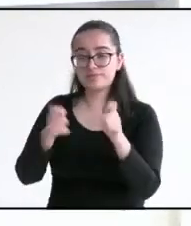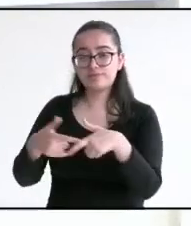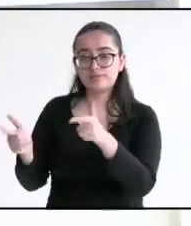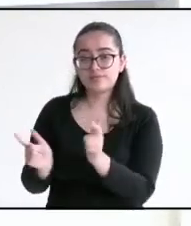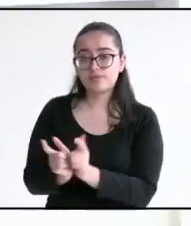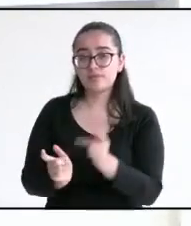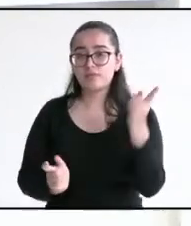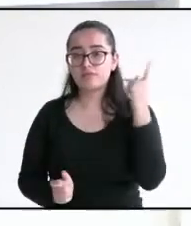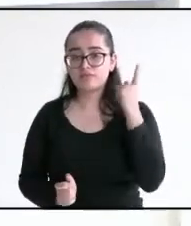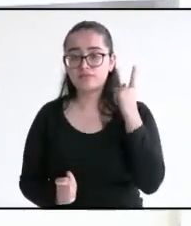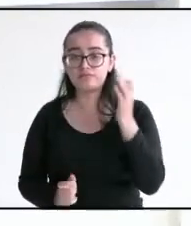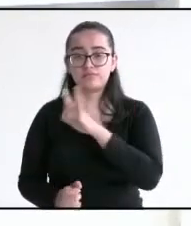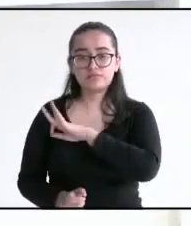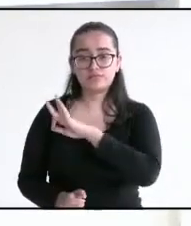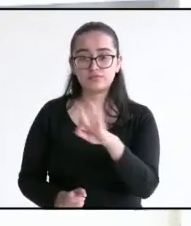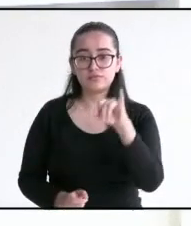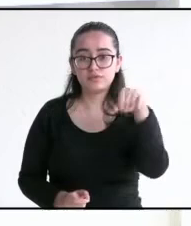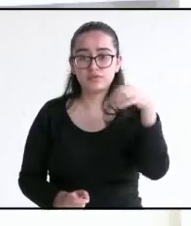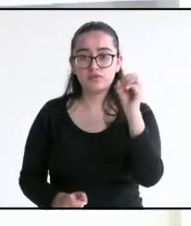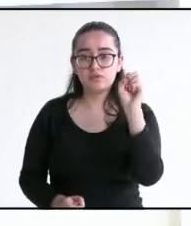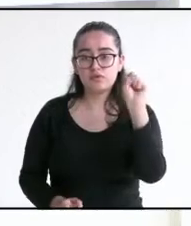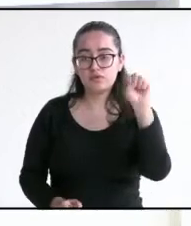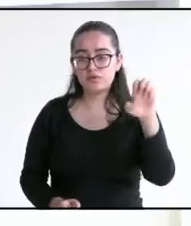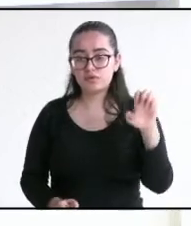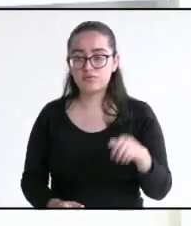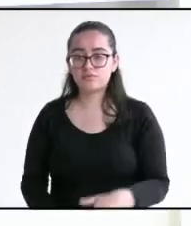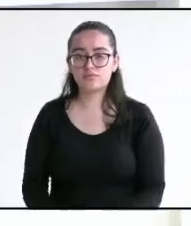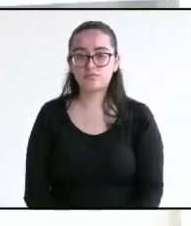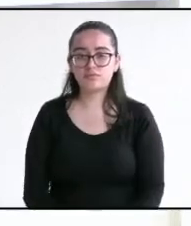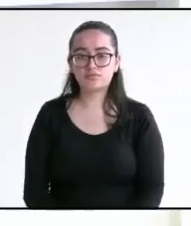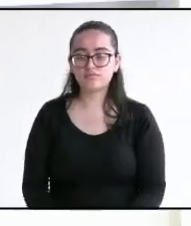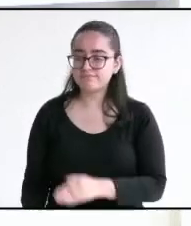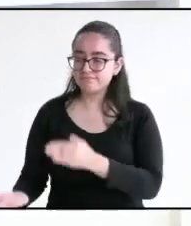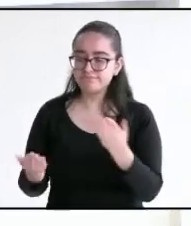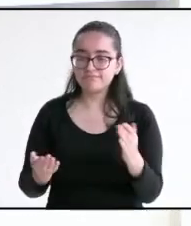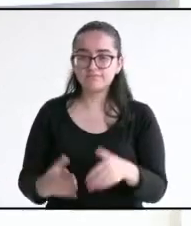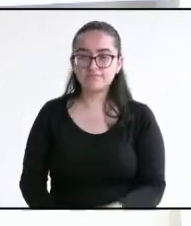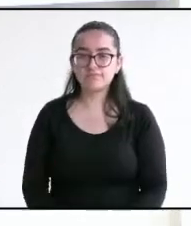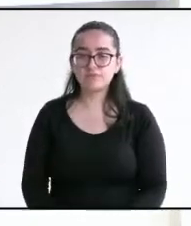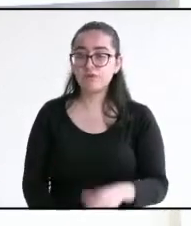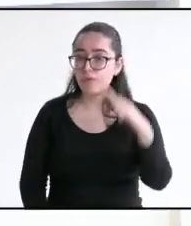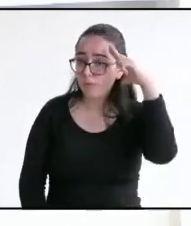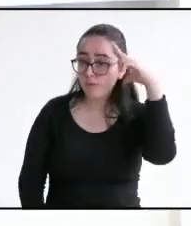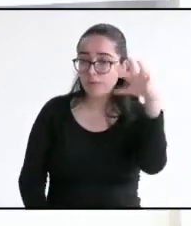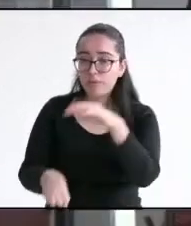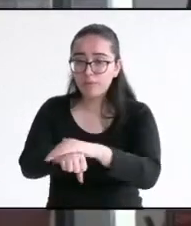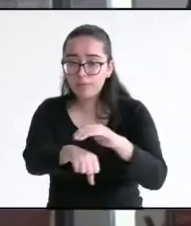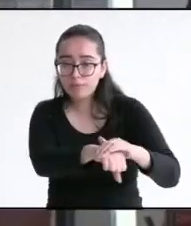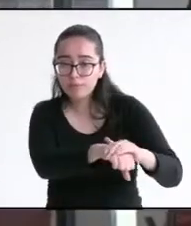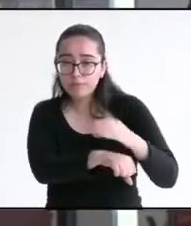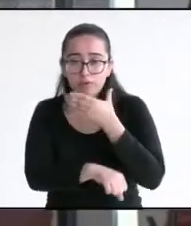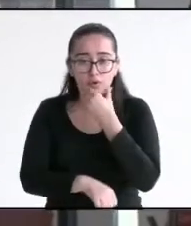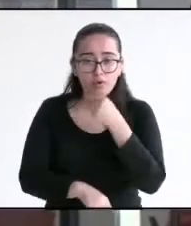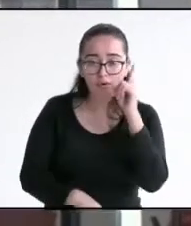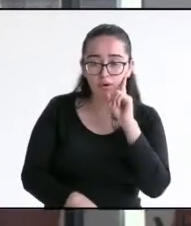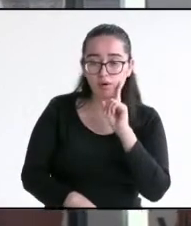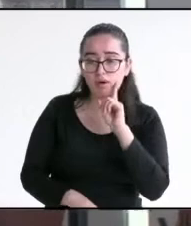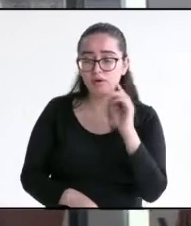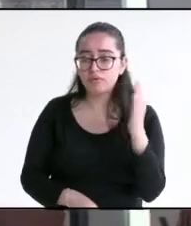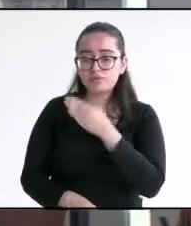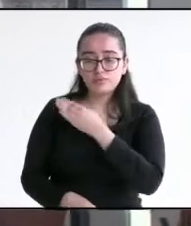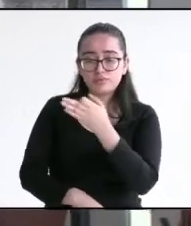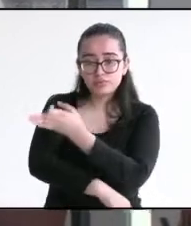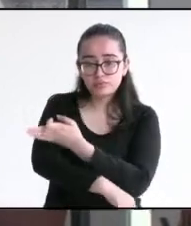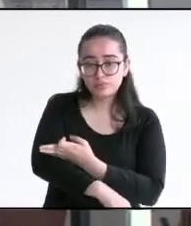Partido de Podemos, con José Filemón Utrera López. Adelante, candidato. Hola, amigos. Buenas tardes. Soy el doctor Pepe